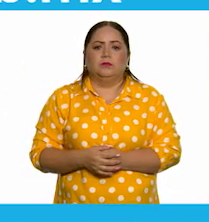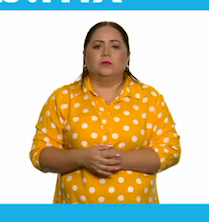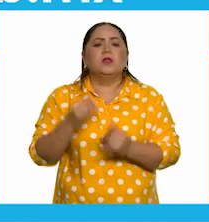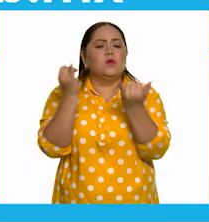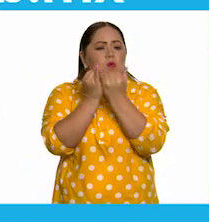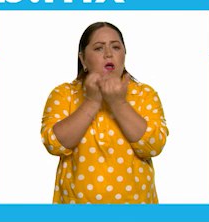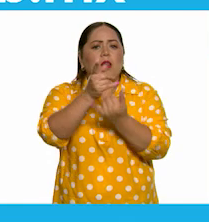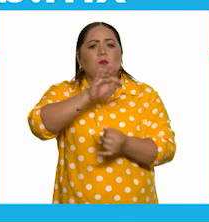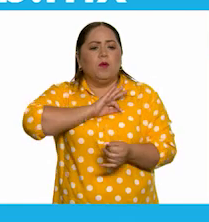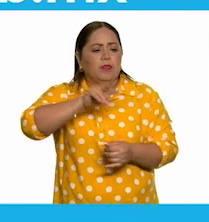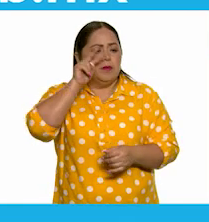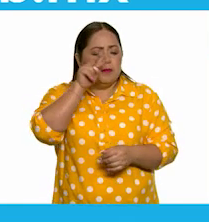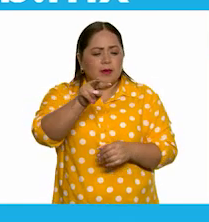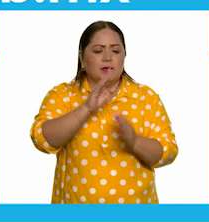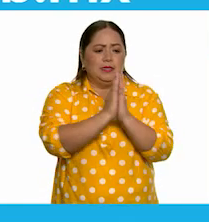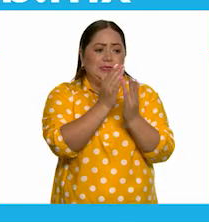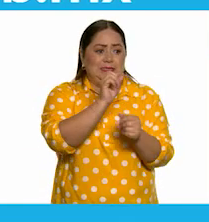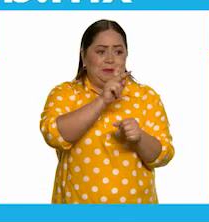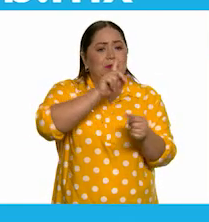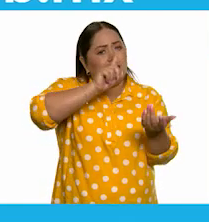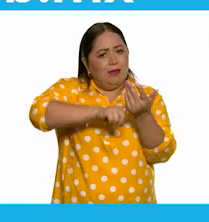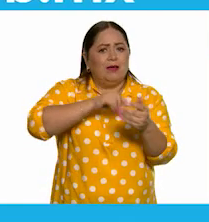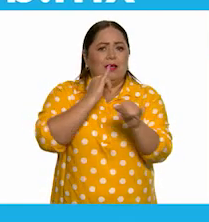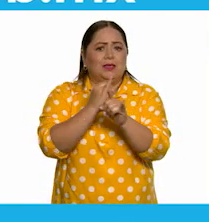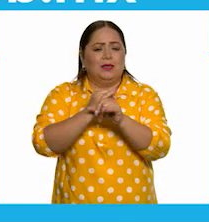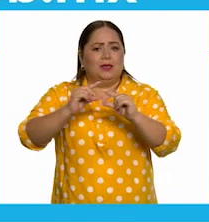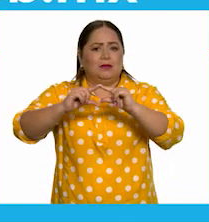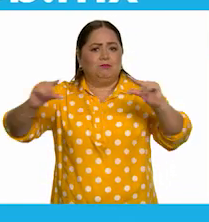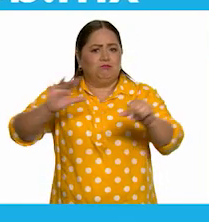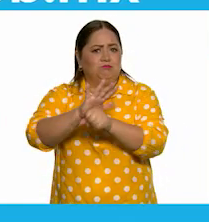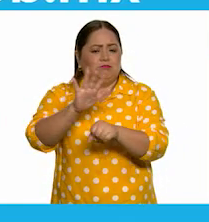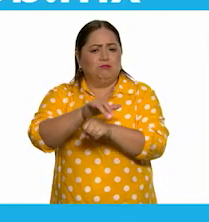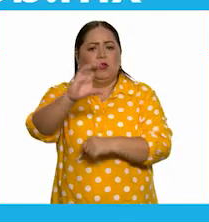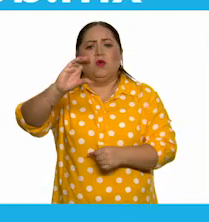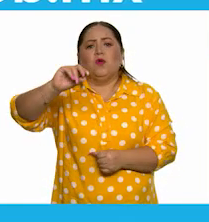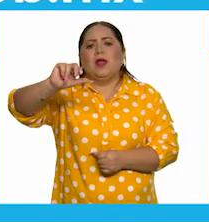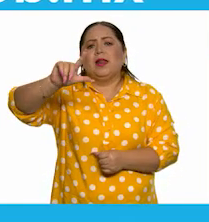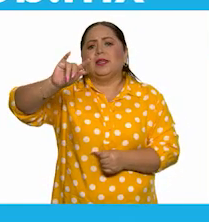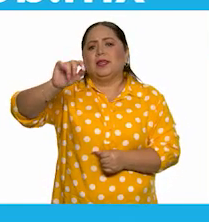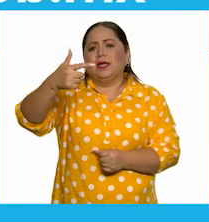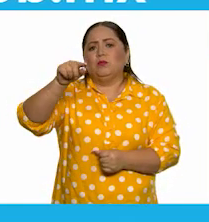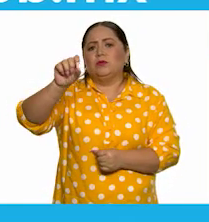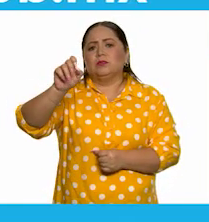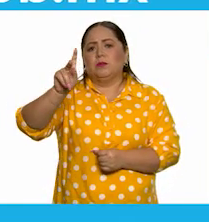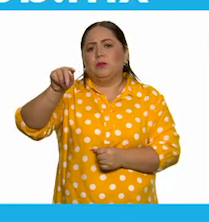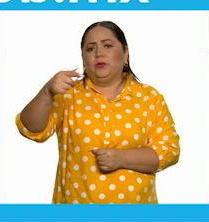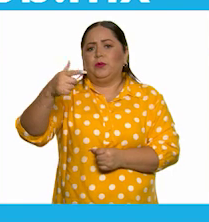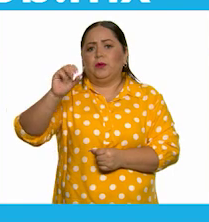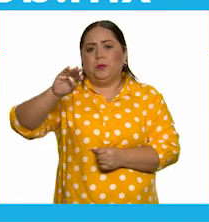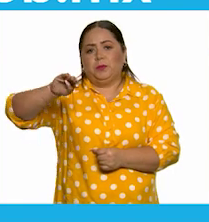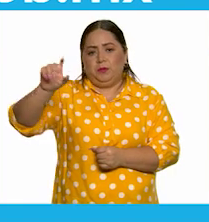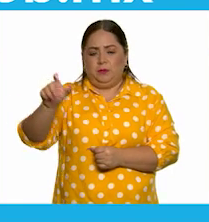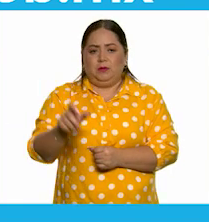También puedes encontrar los libros de texto en la página conalitej.cep.gob.mx.